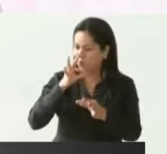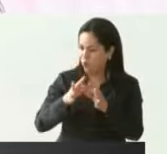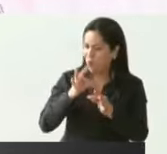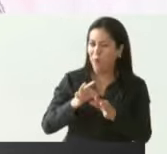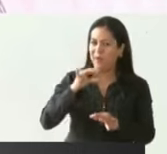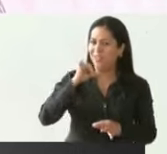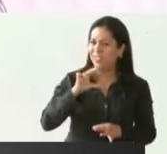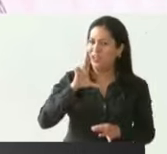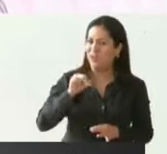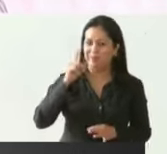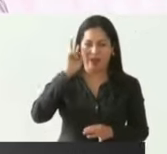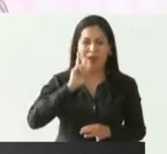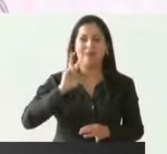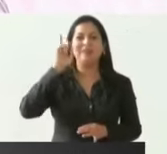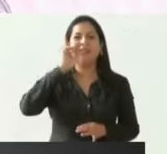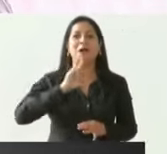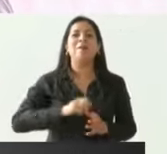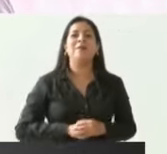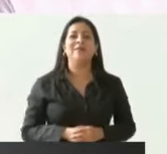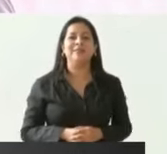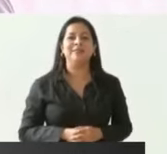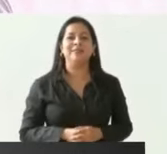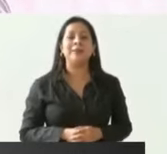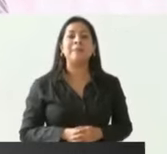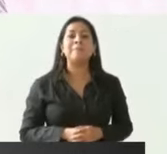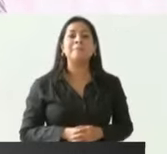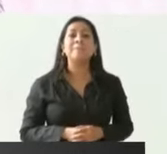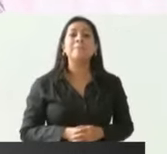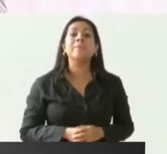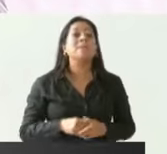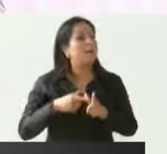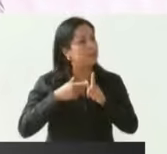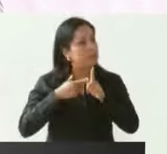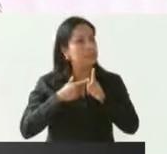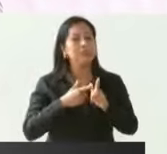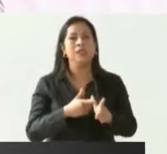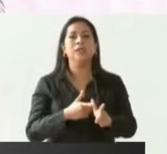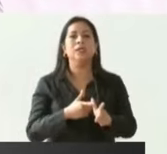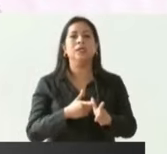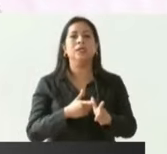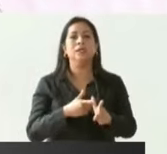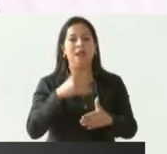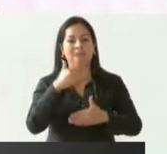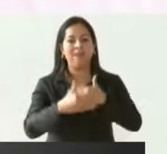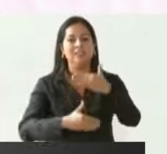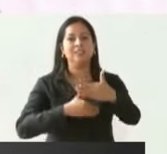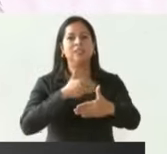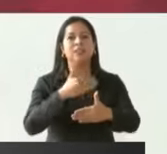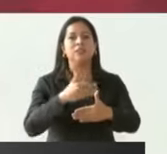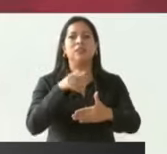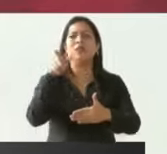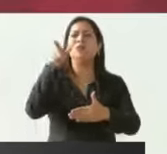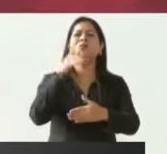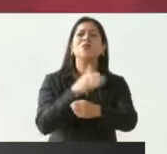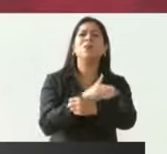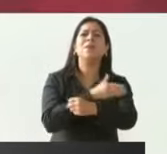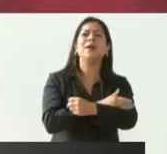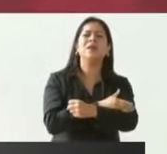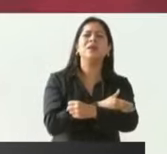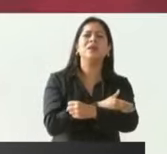cumplimos vamos a seguir adelante los compañeros